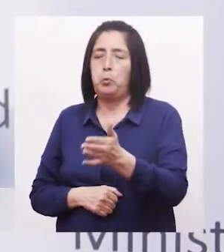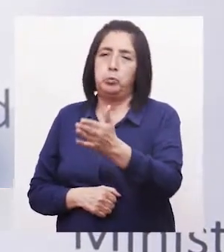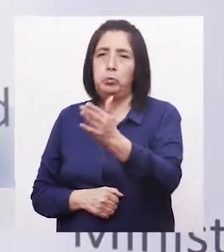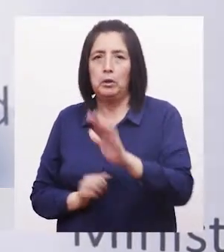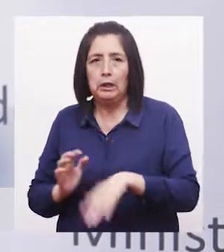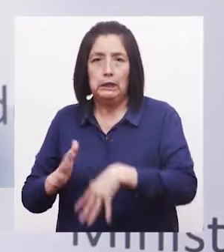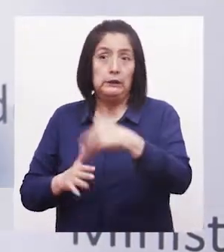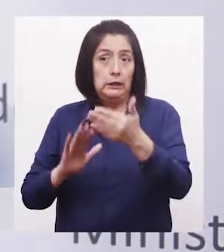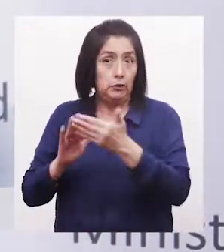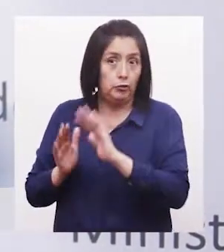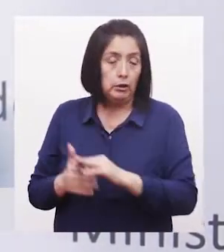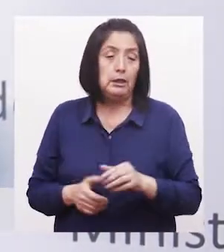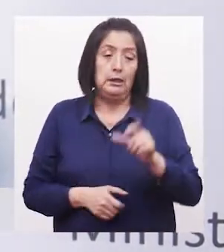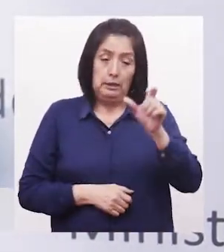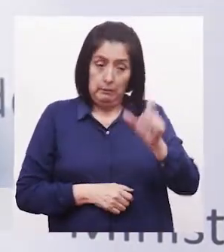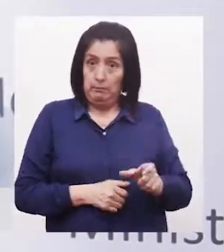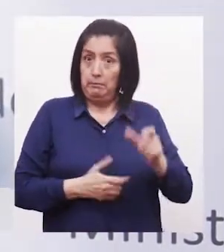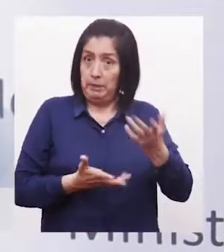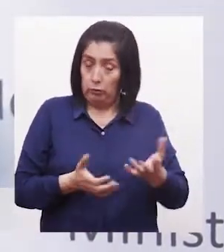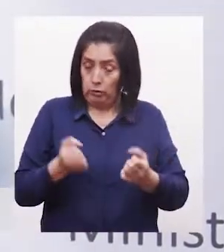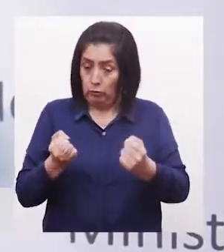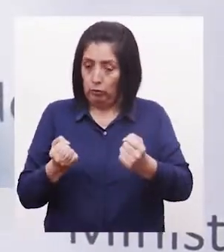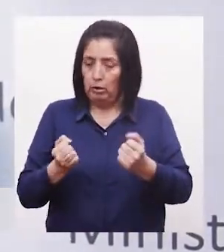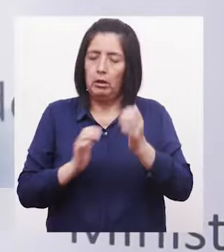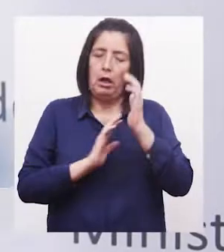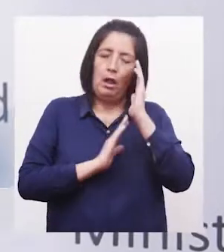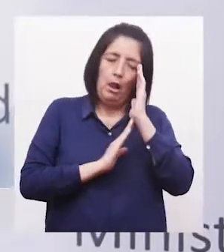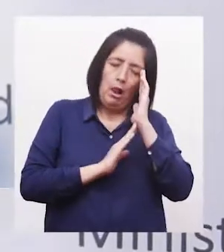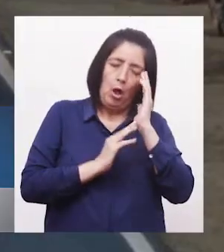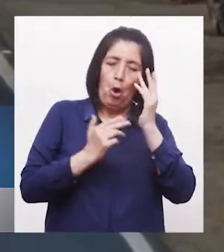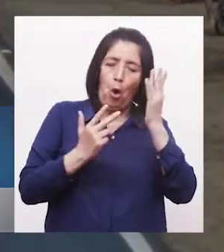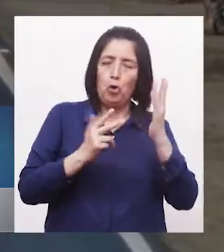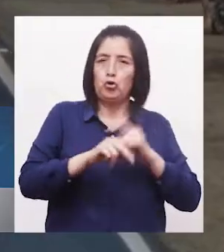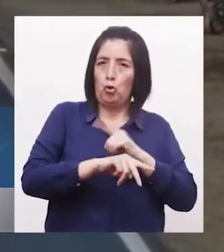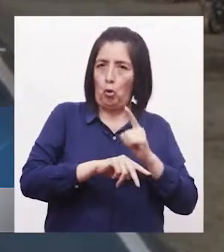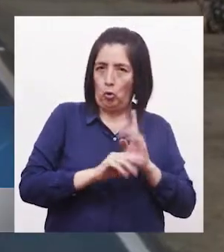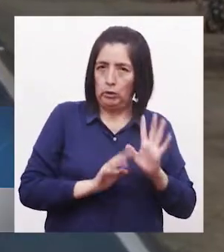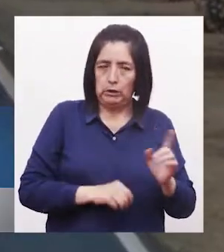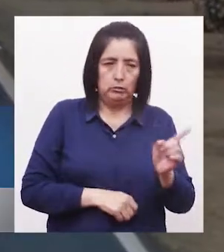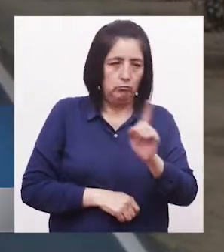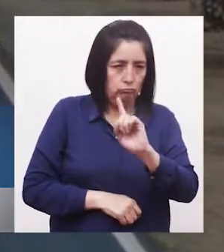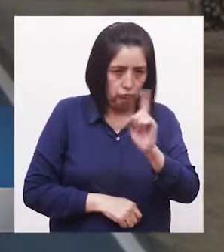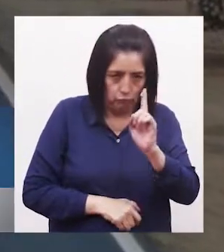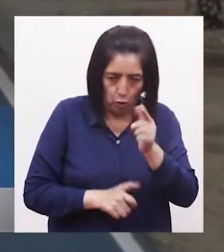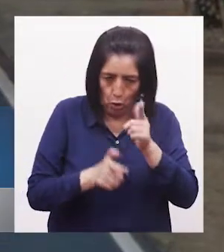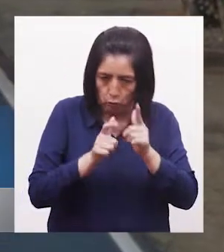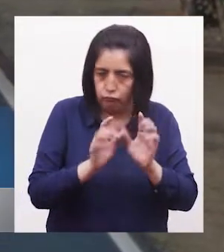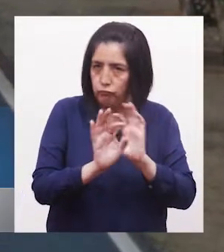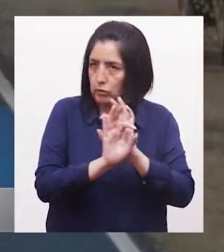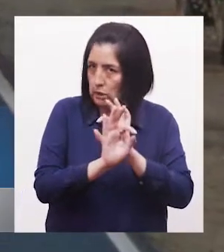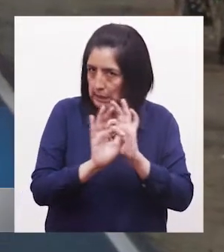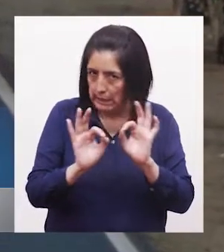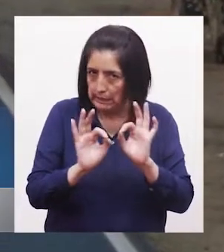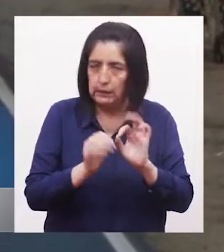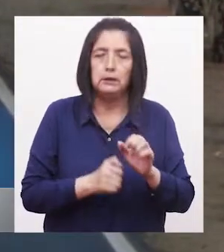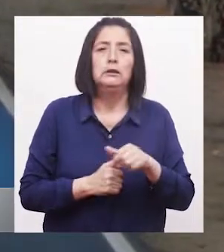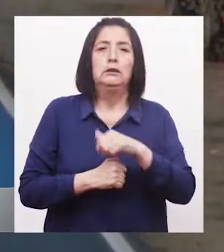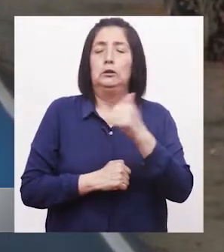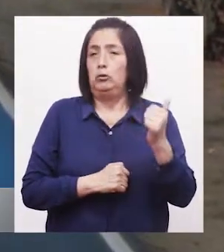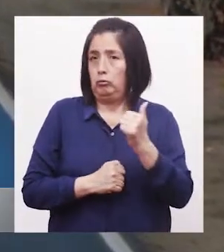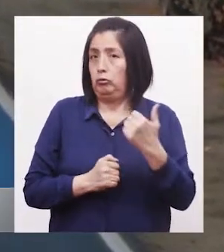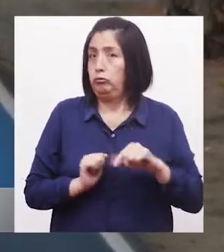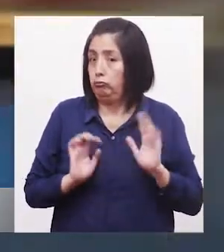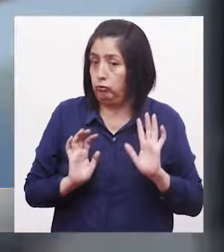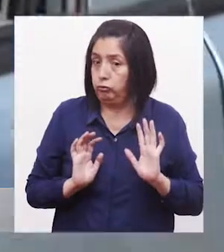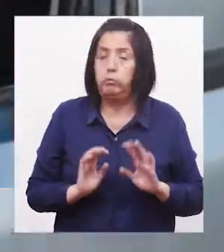que el conductor haya descansado hasta 8 horas un día antes El no haber consumido nada de alcohol Que también es otro factor de riesgo